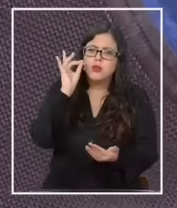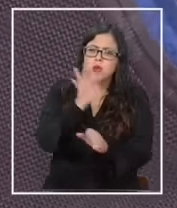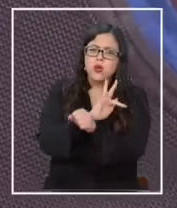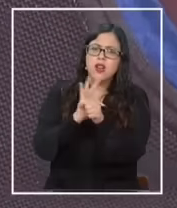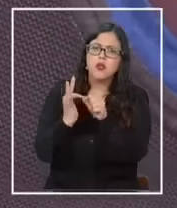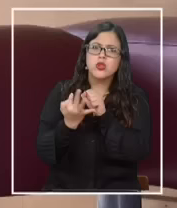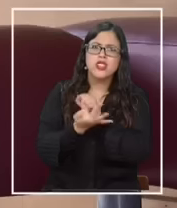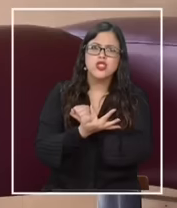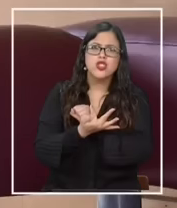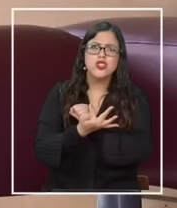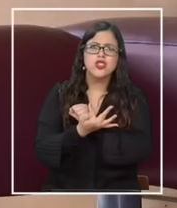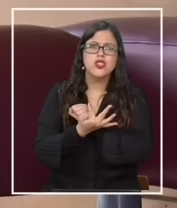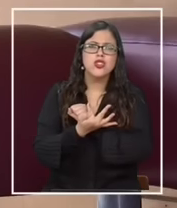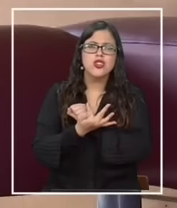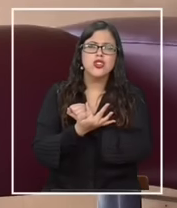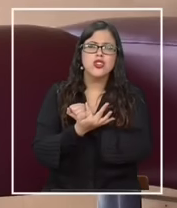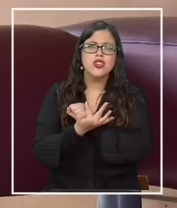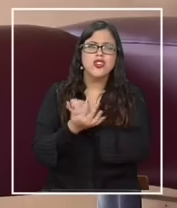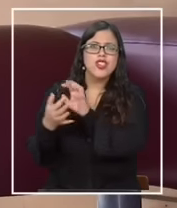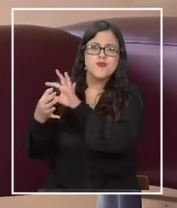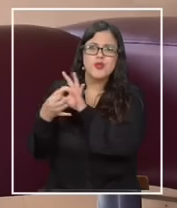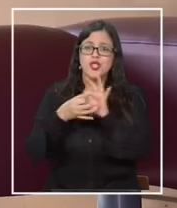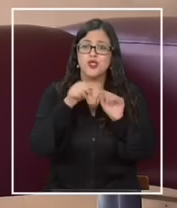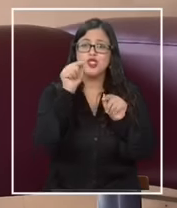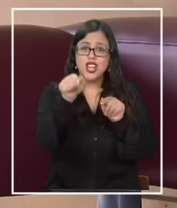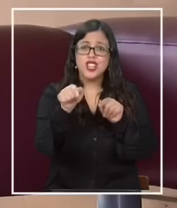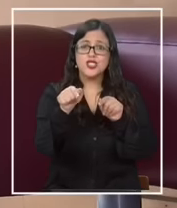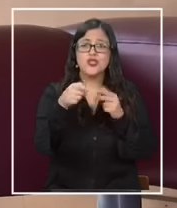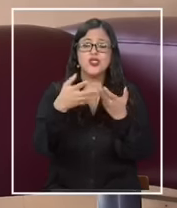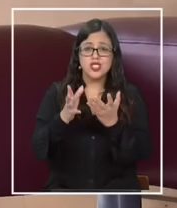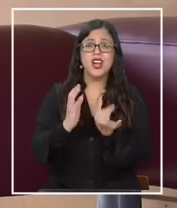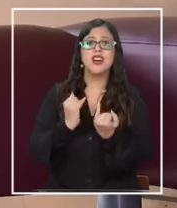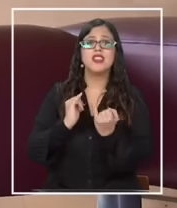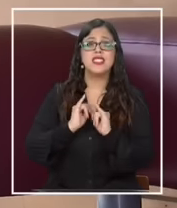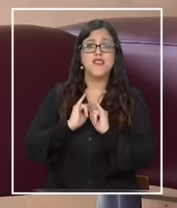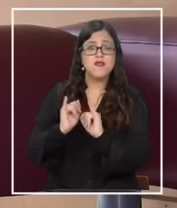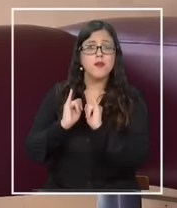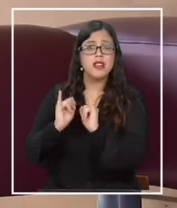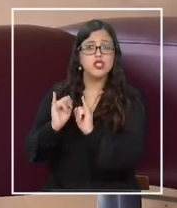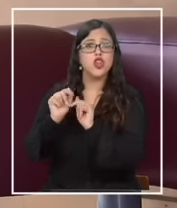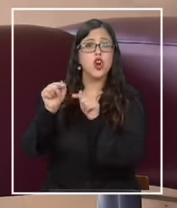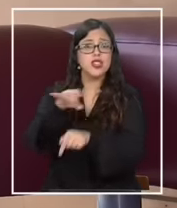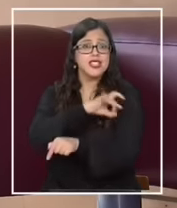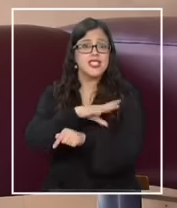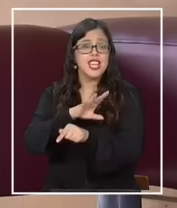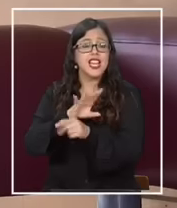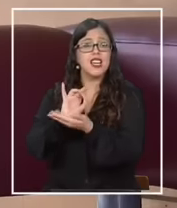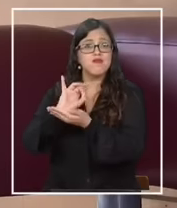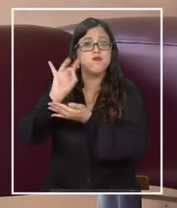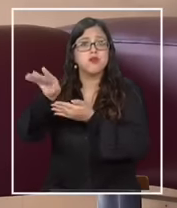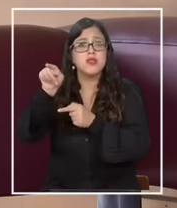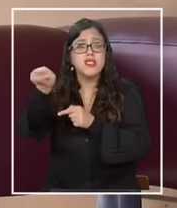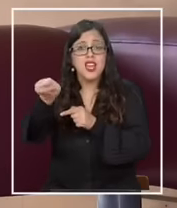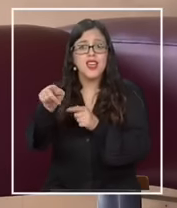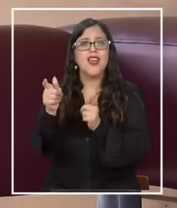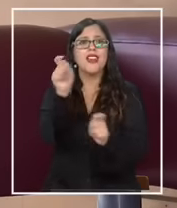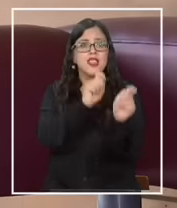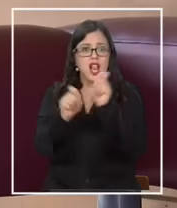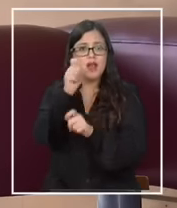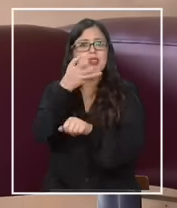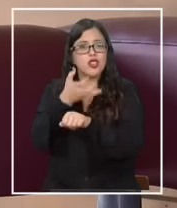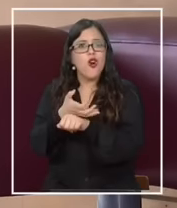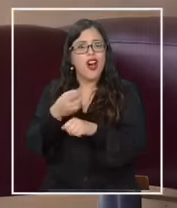Chile ya no hay tratamiento gracias a eso él allá se mandaron los informes de Chile y tuvo la suerte que allá había tratamiento